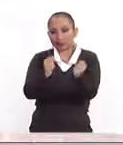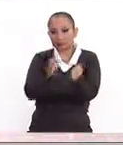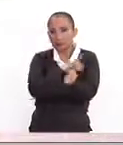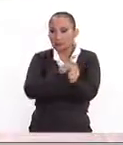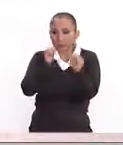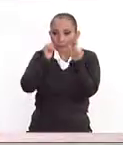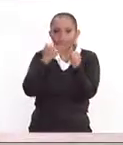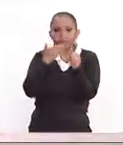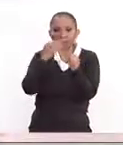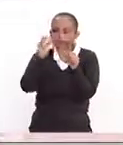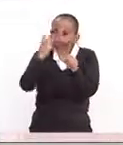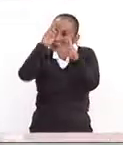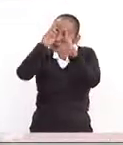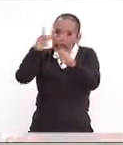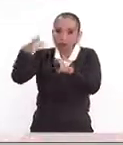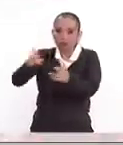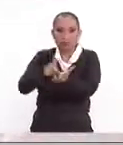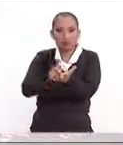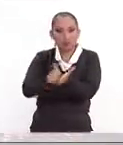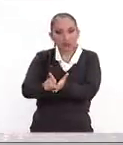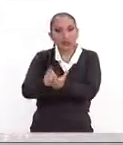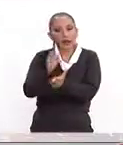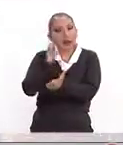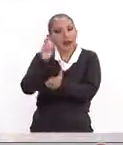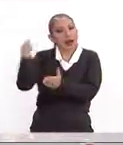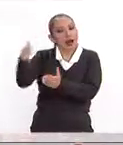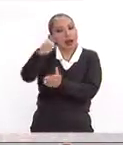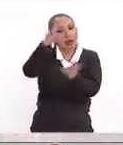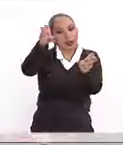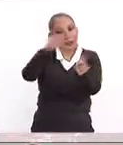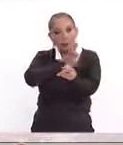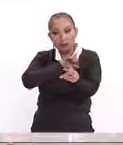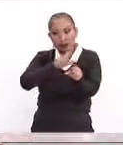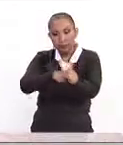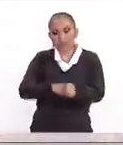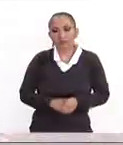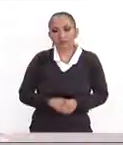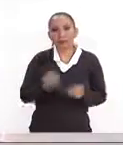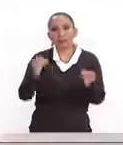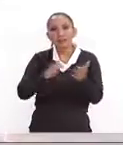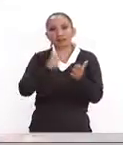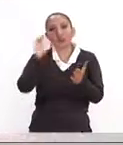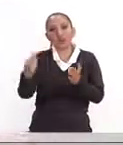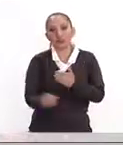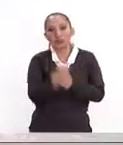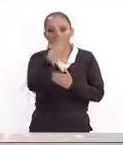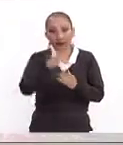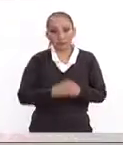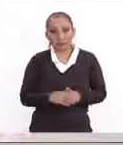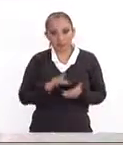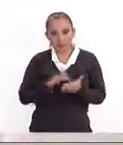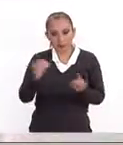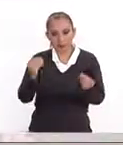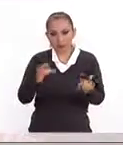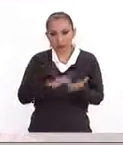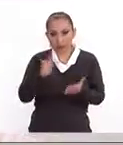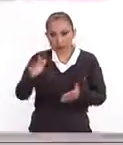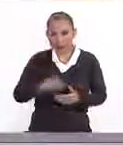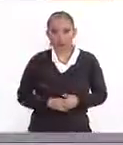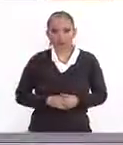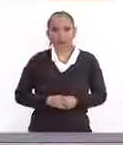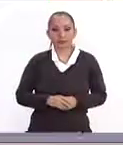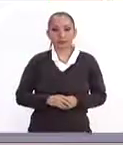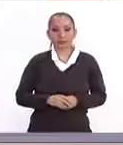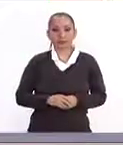hay que atenderlo bien, respetando sus derechos y viendo cada caso en particular. Así es, así es, Alicia. Muchísimas gracias. Muchas